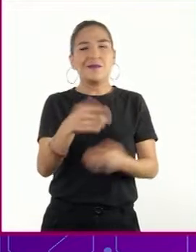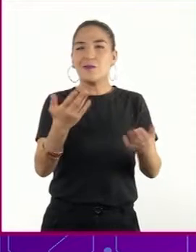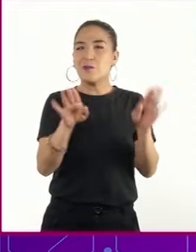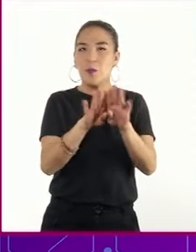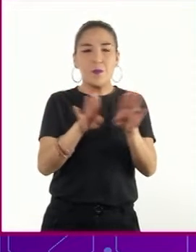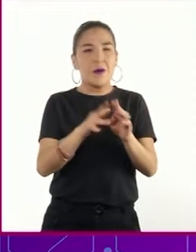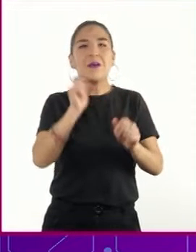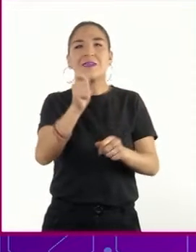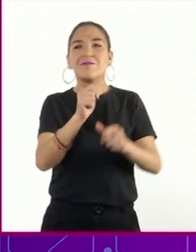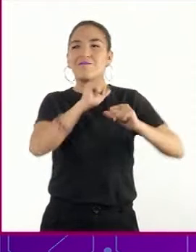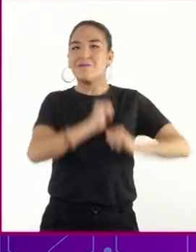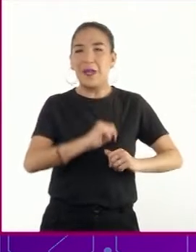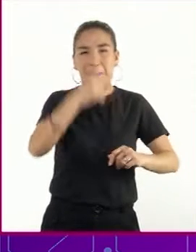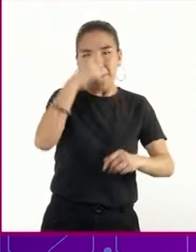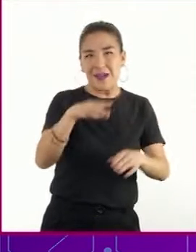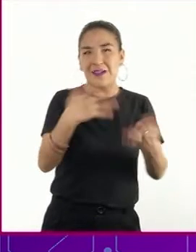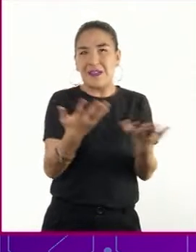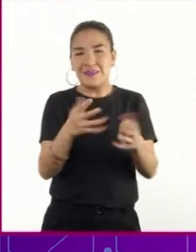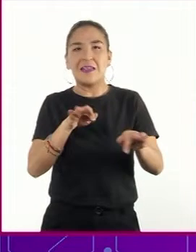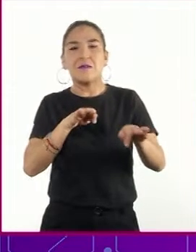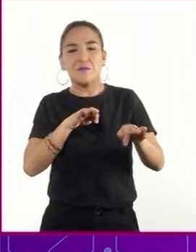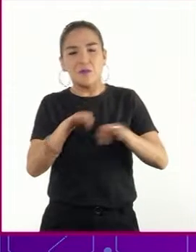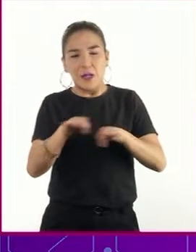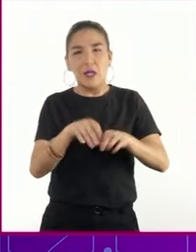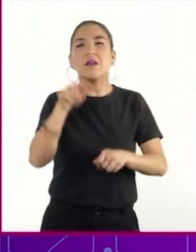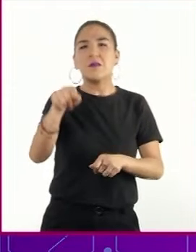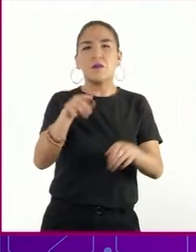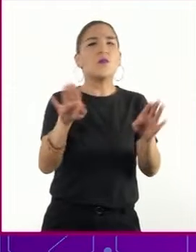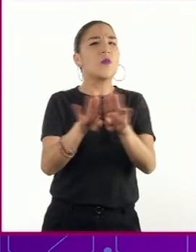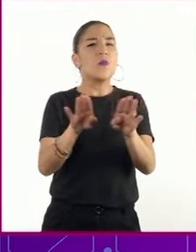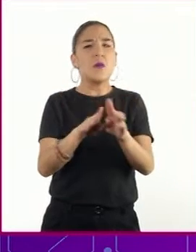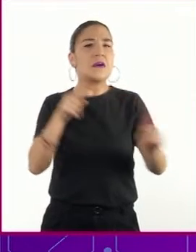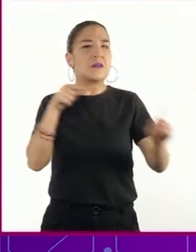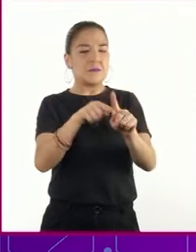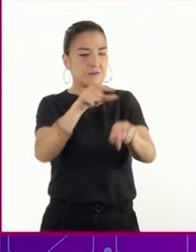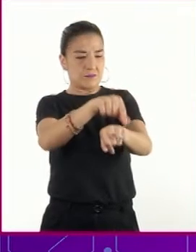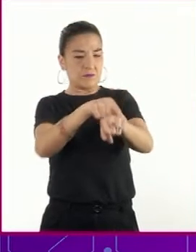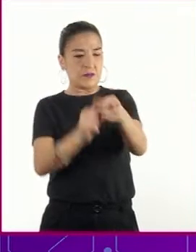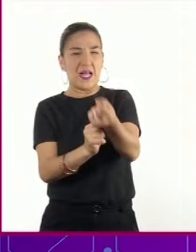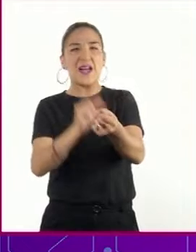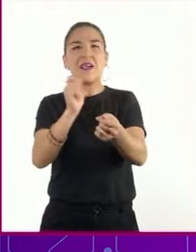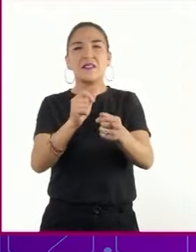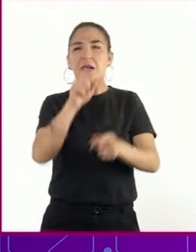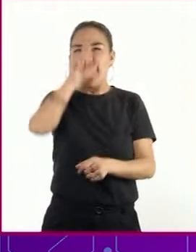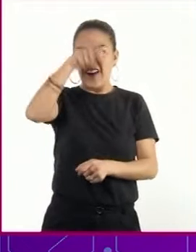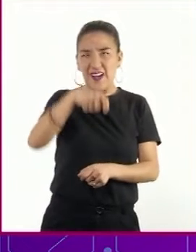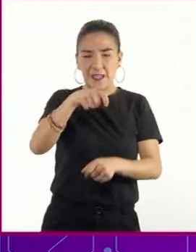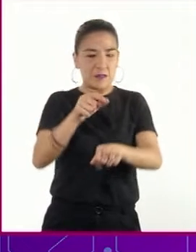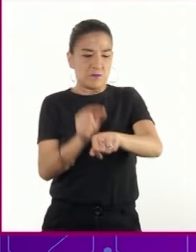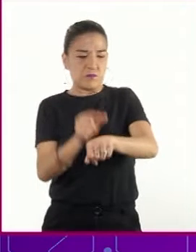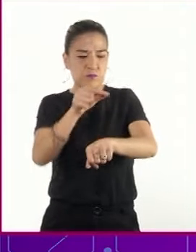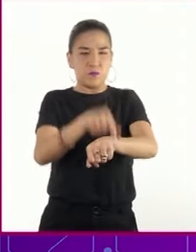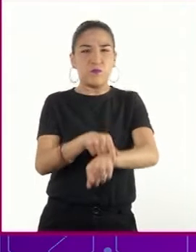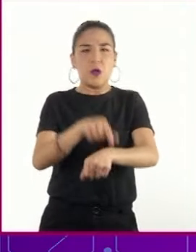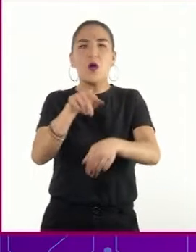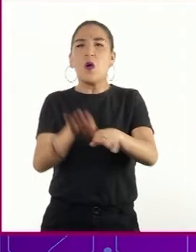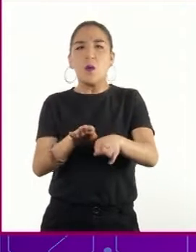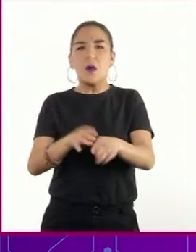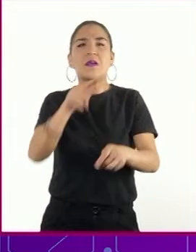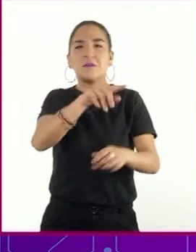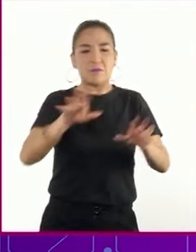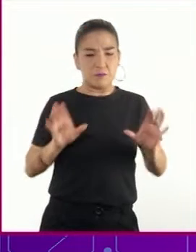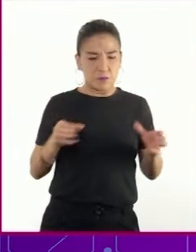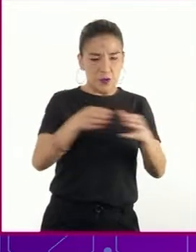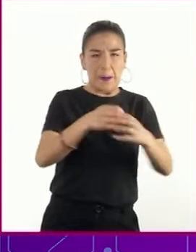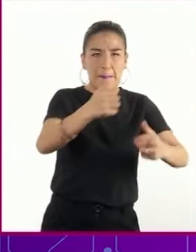servicio. Los miembros de esta milicia usaban un brazalete con dos águilas nazis a los lados y estaban organizados en batallones de